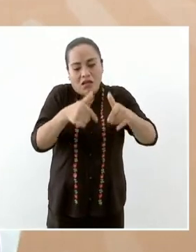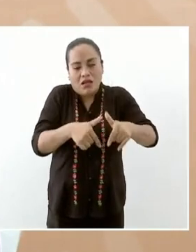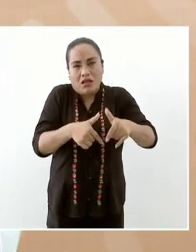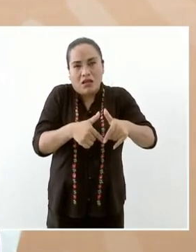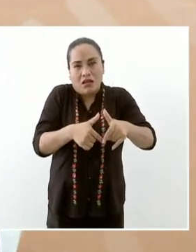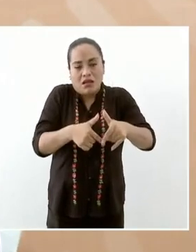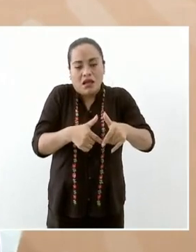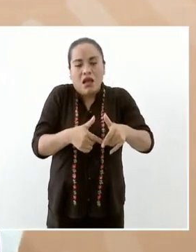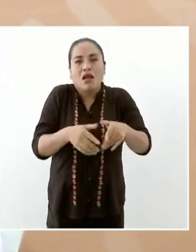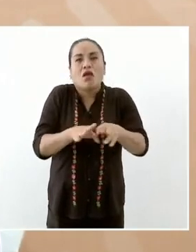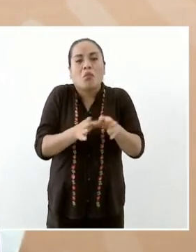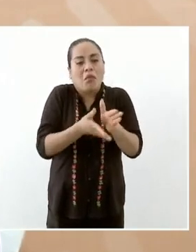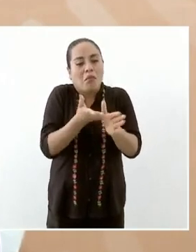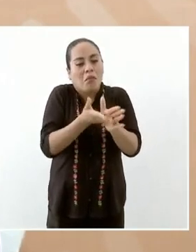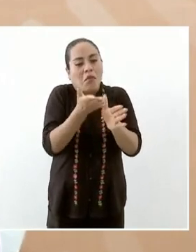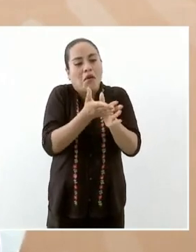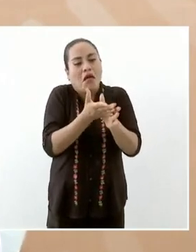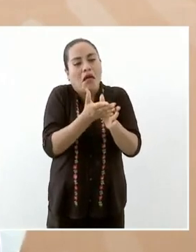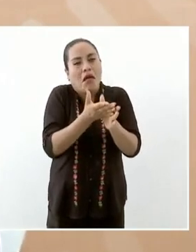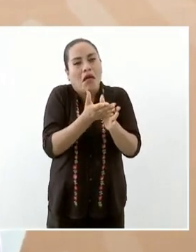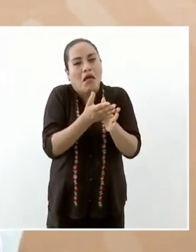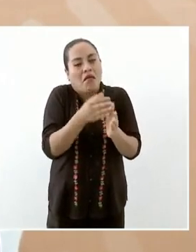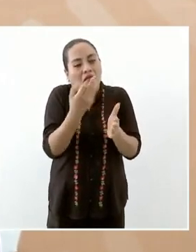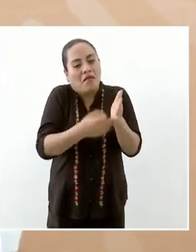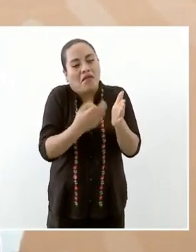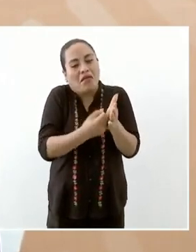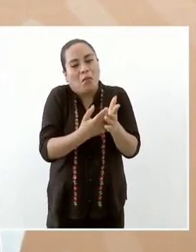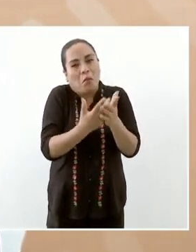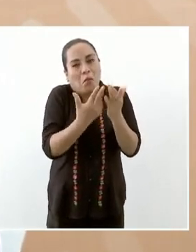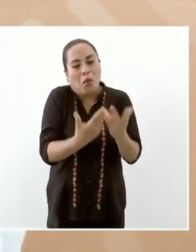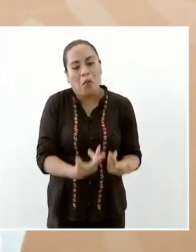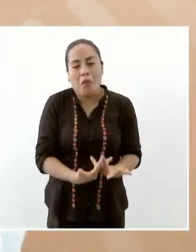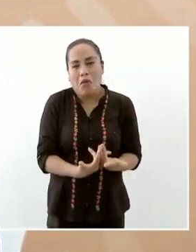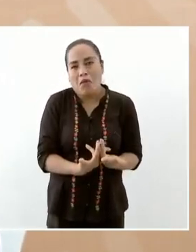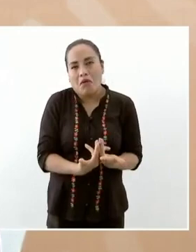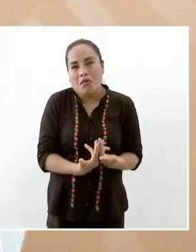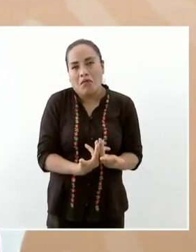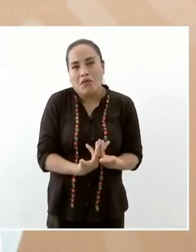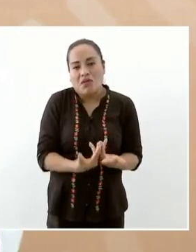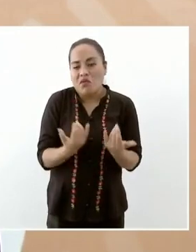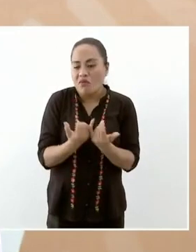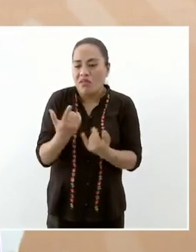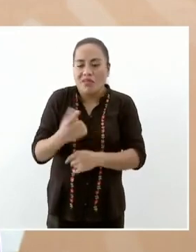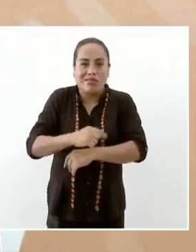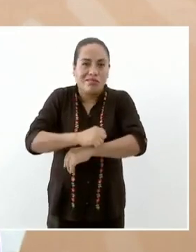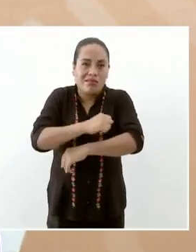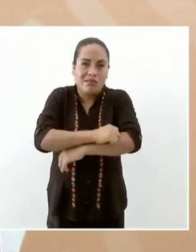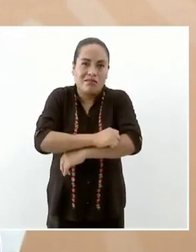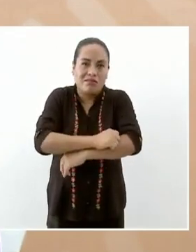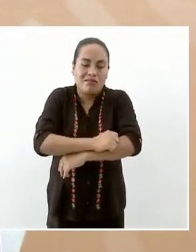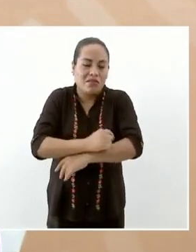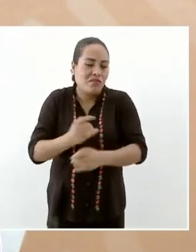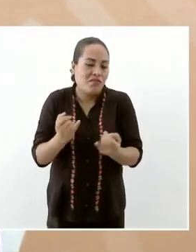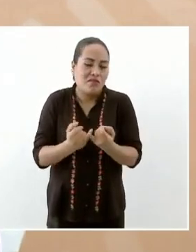así estaba también en Tlaxiaco y lo resolvimos